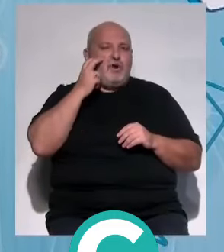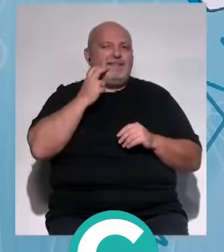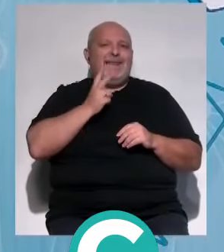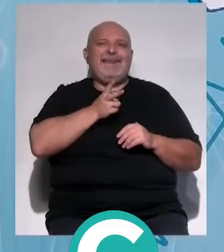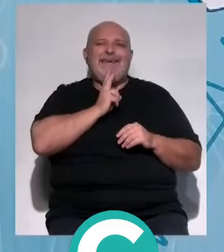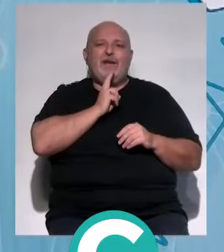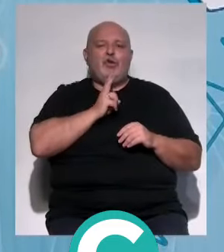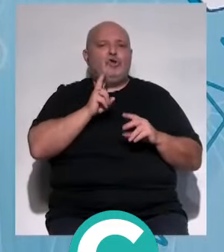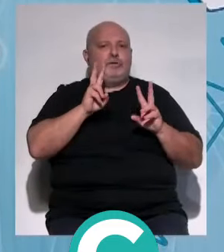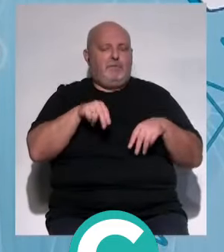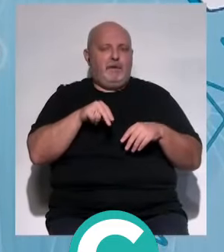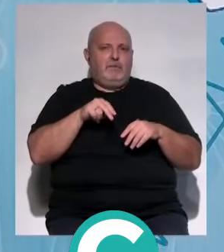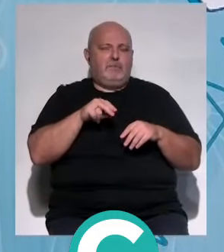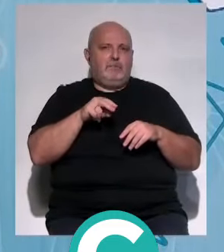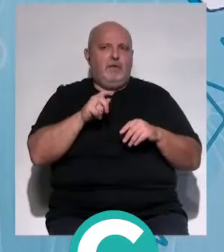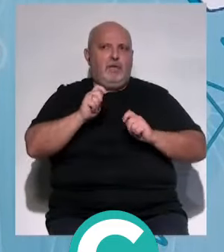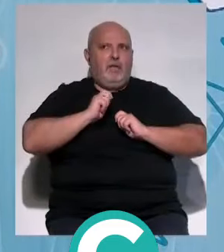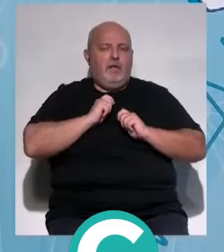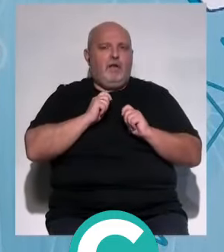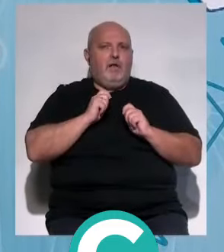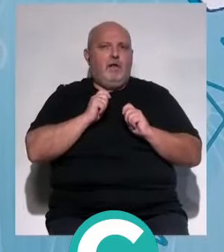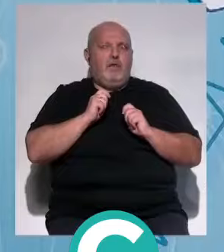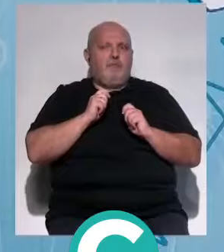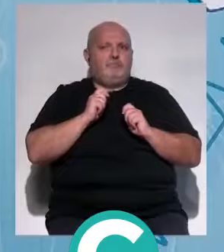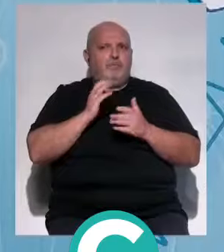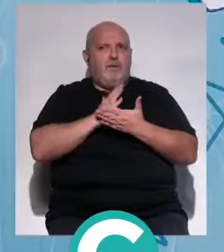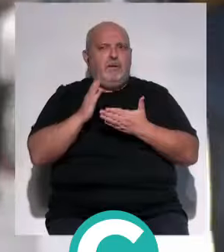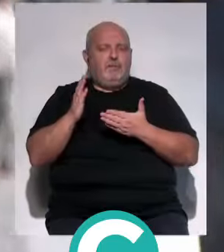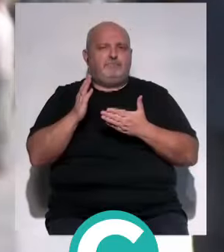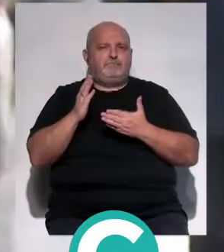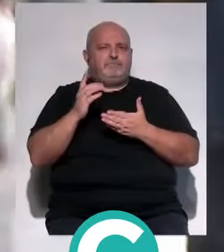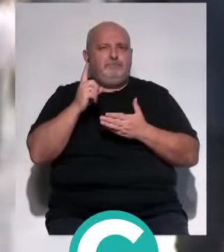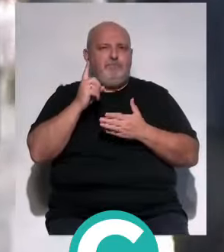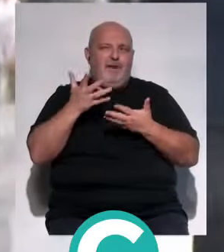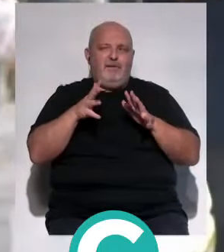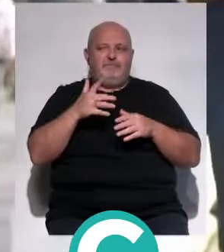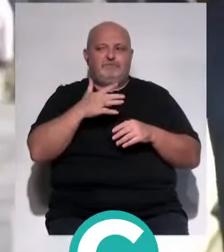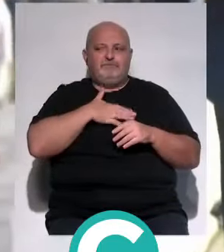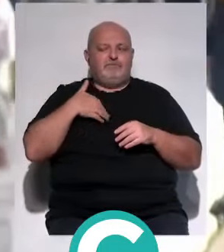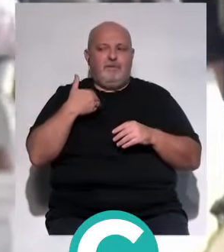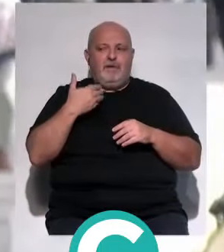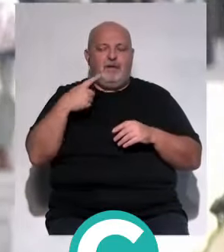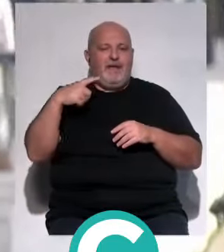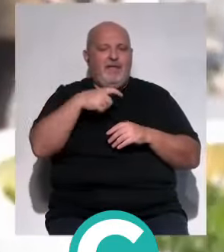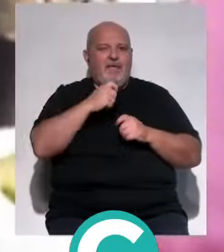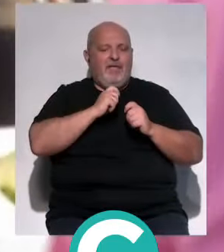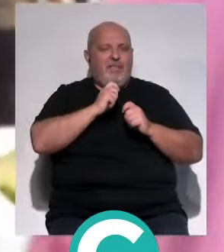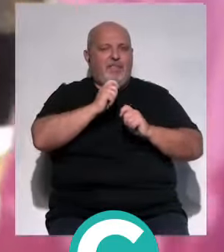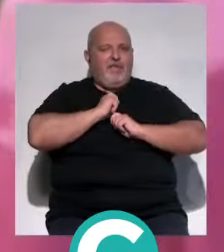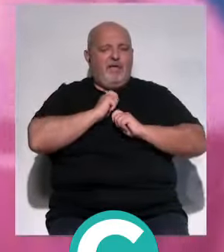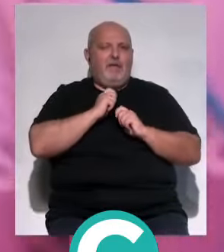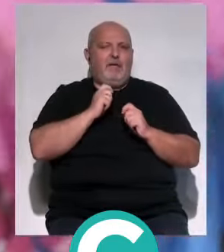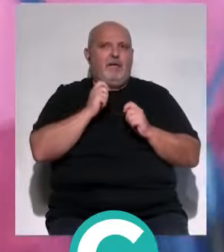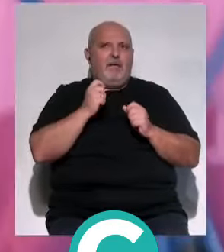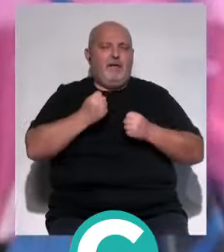alimento que nos puede dar esa, en parte te lo das como capricho cuando te estás tratando el cáncer y también nos